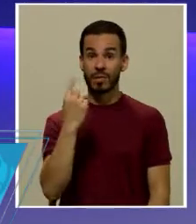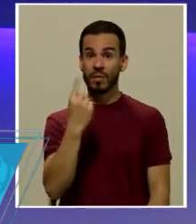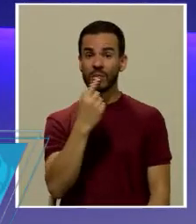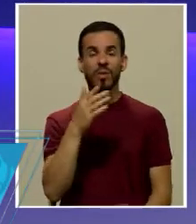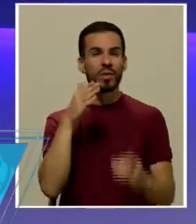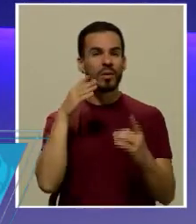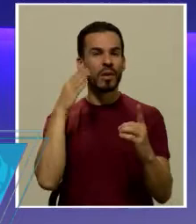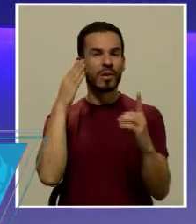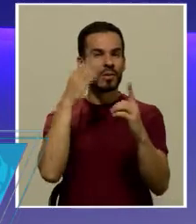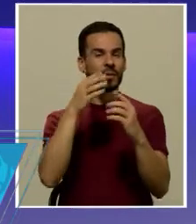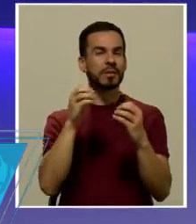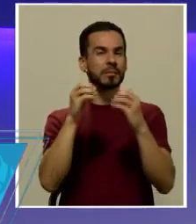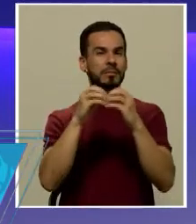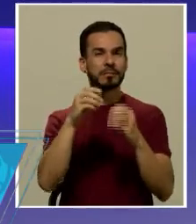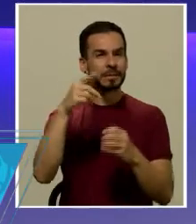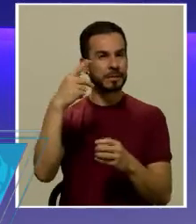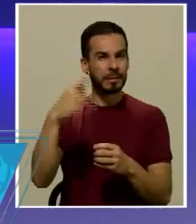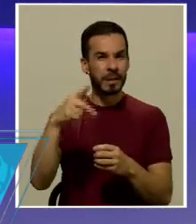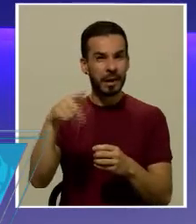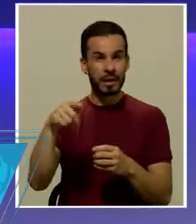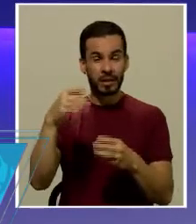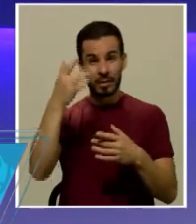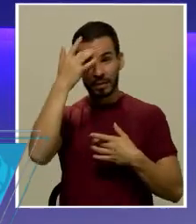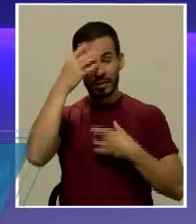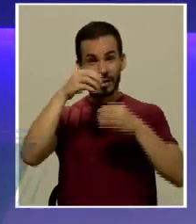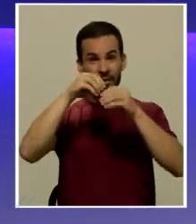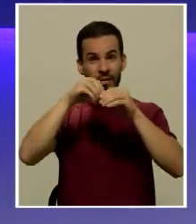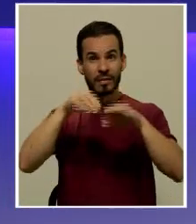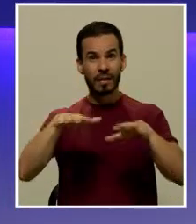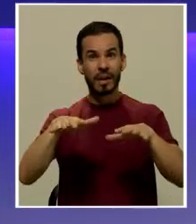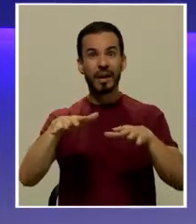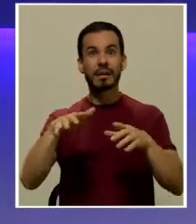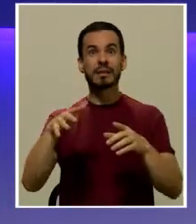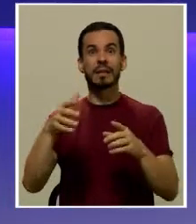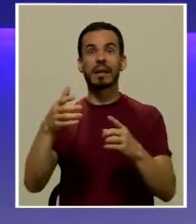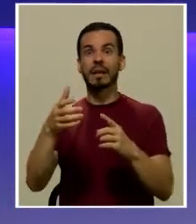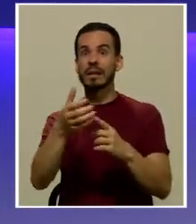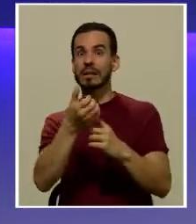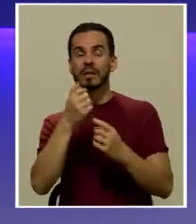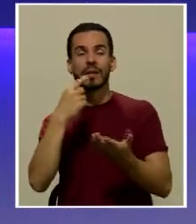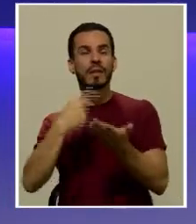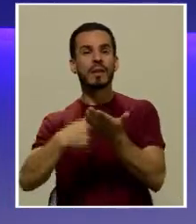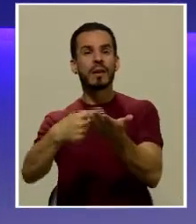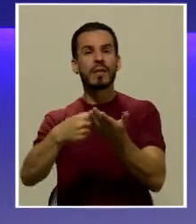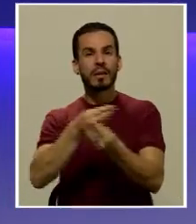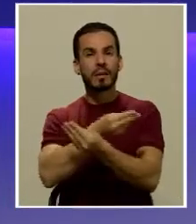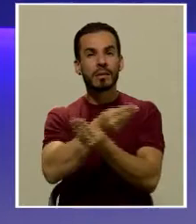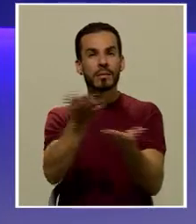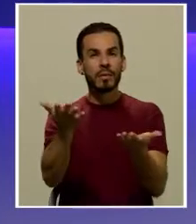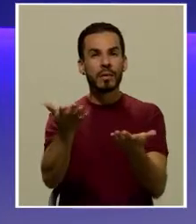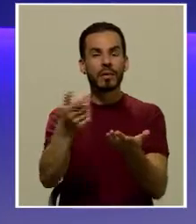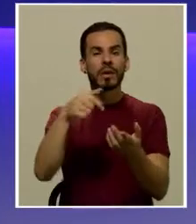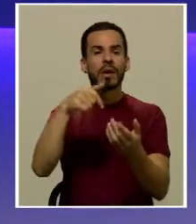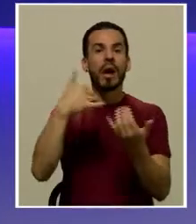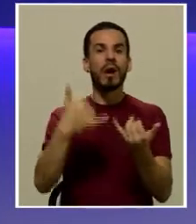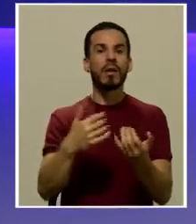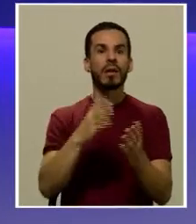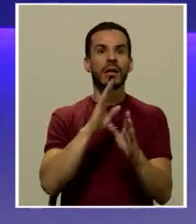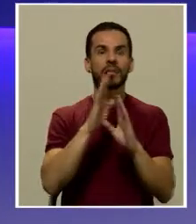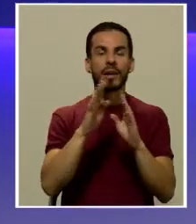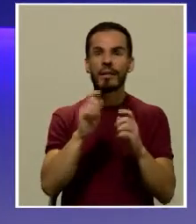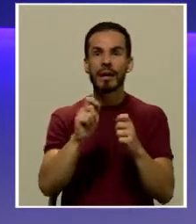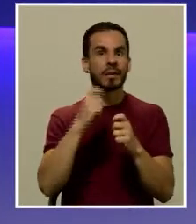los efectos más peligrosos de la pandemia es que secuestró el debate público y nos puso a conversar